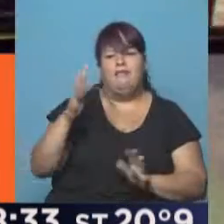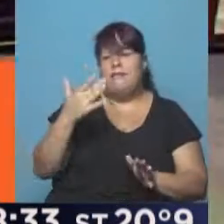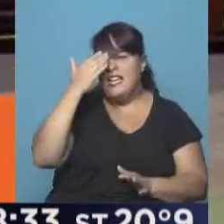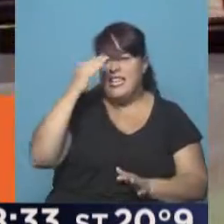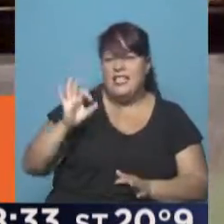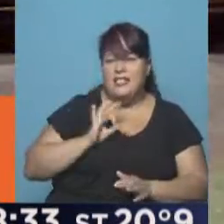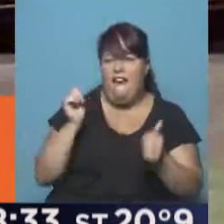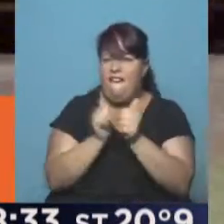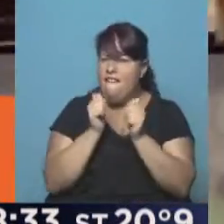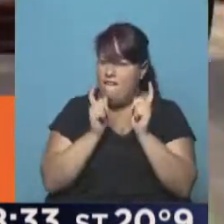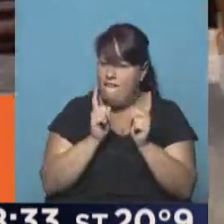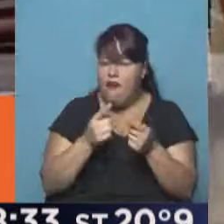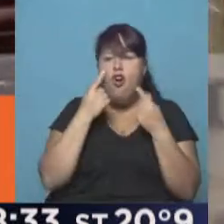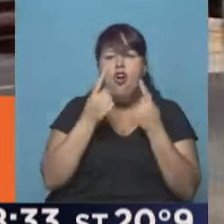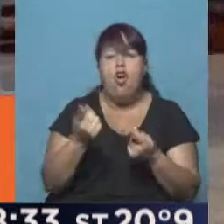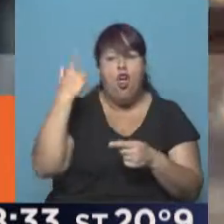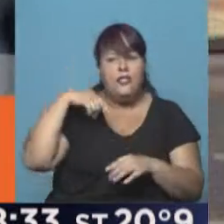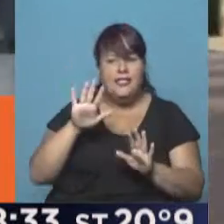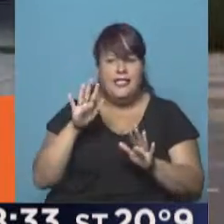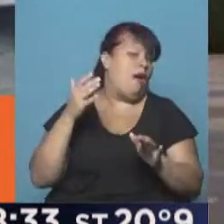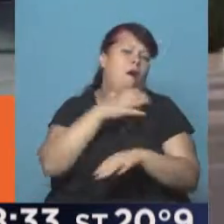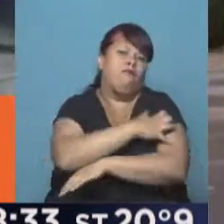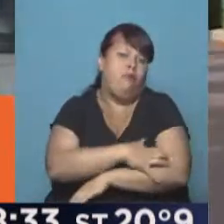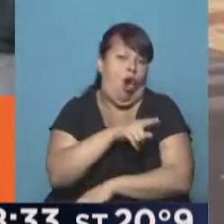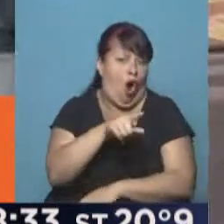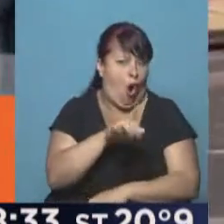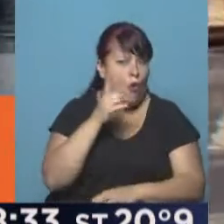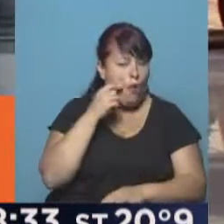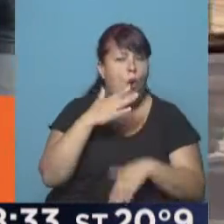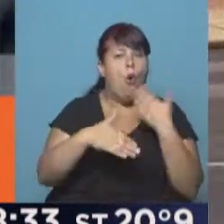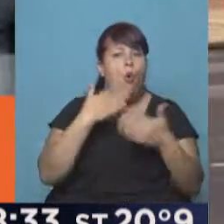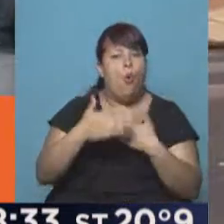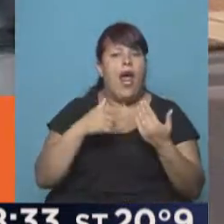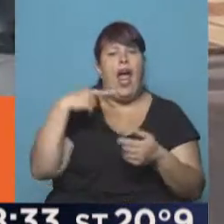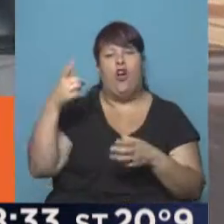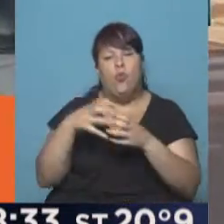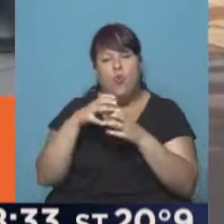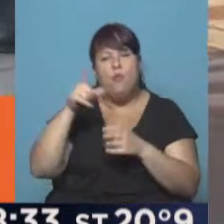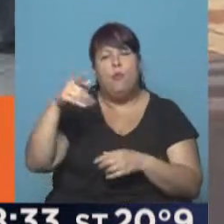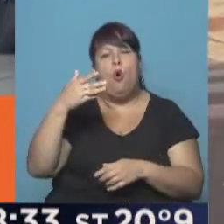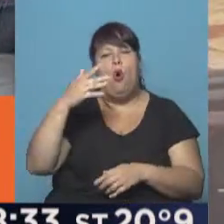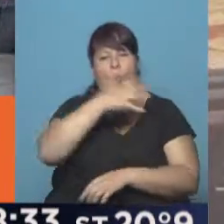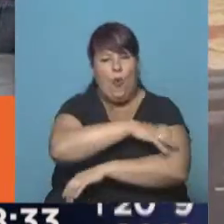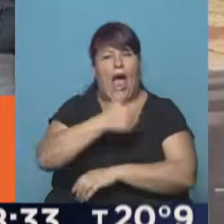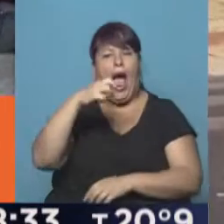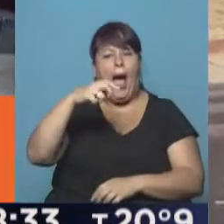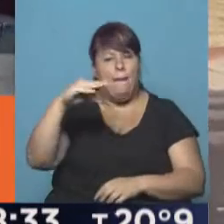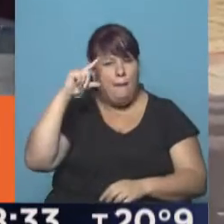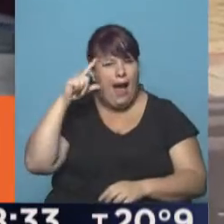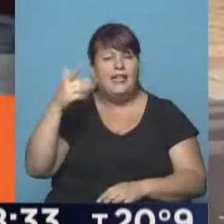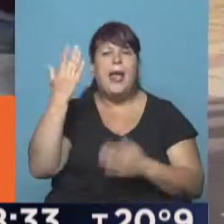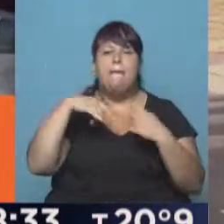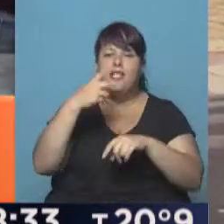15 años, a quien conoció cuando él era muy pobre, cuando jugaba en Los Picados, ahí en Fuerte Apache, y comenzó en las